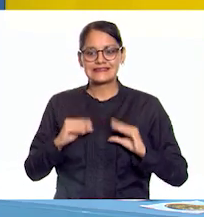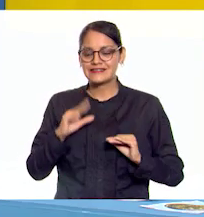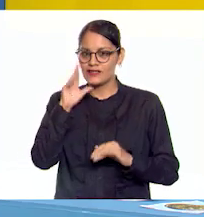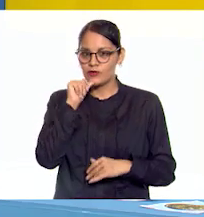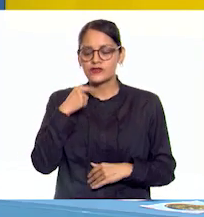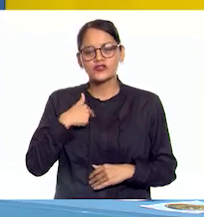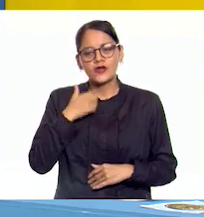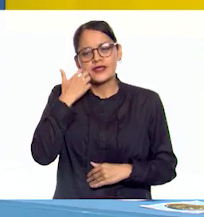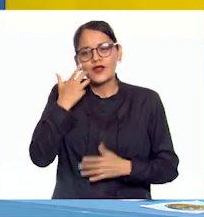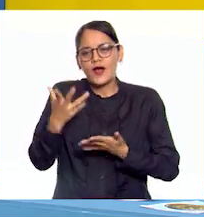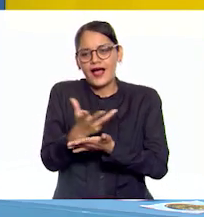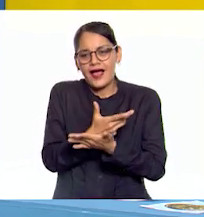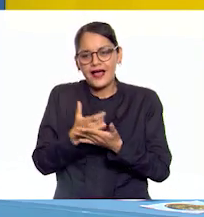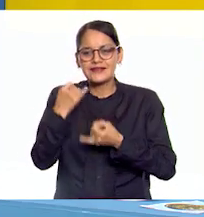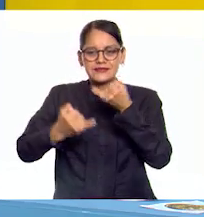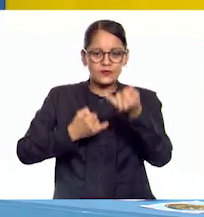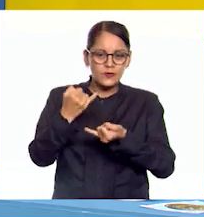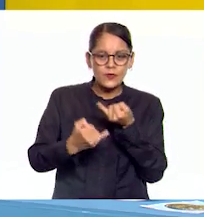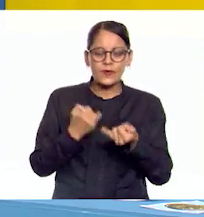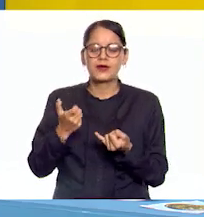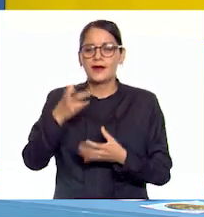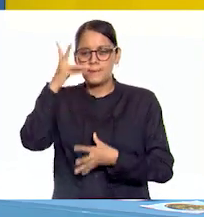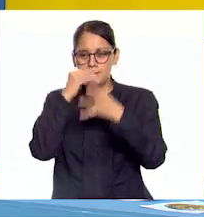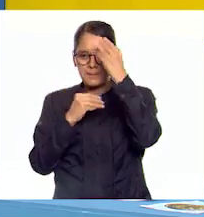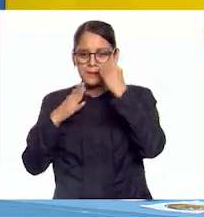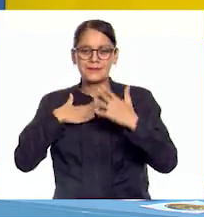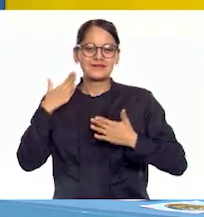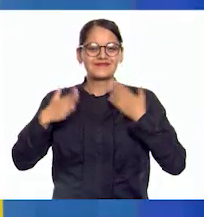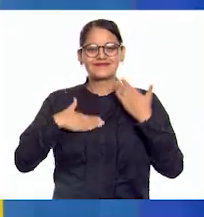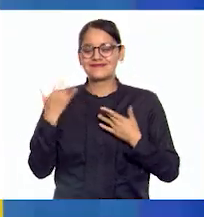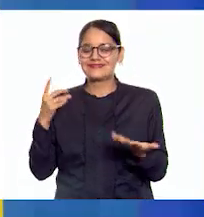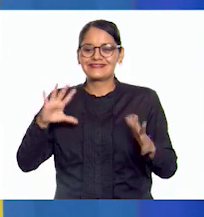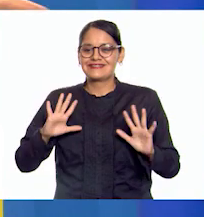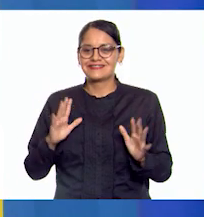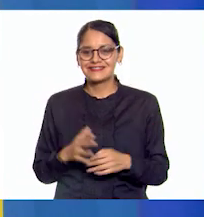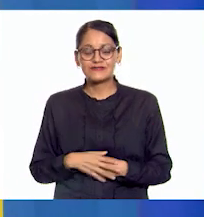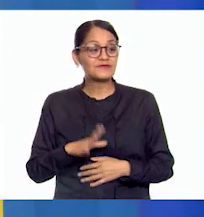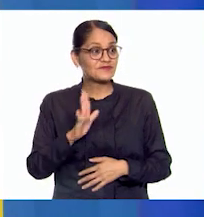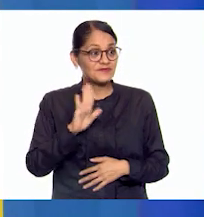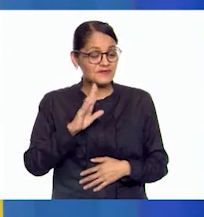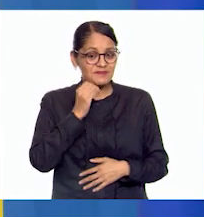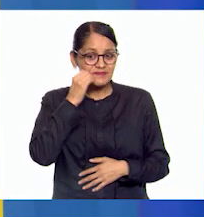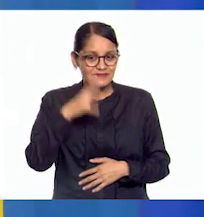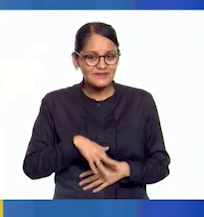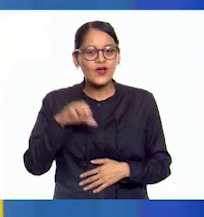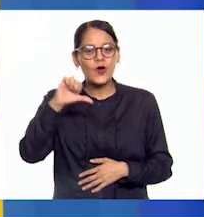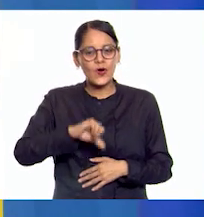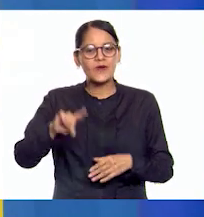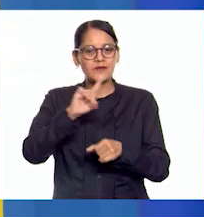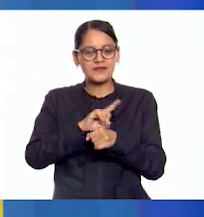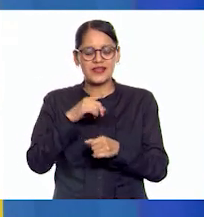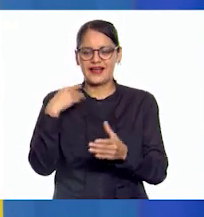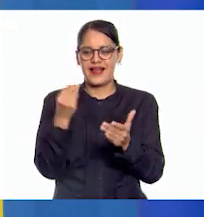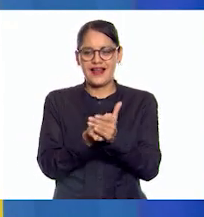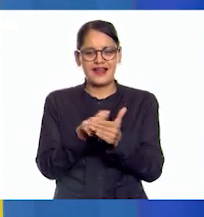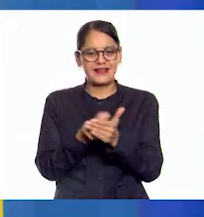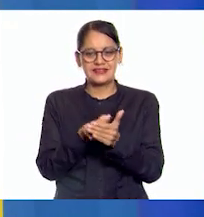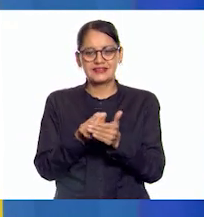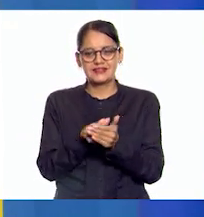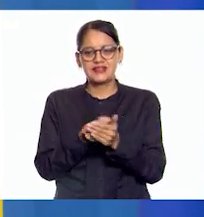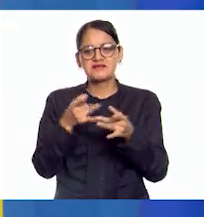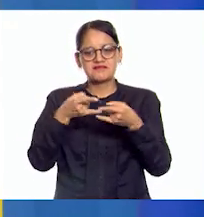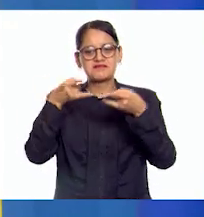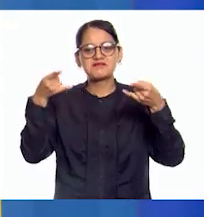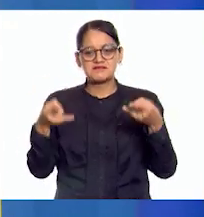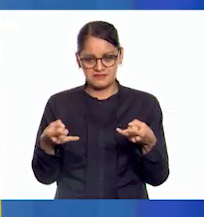Tengo muchas ganas de jugar, de aprender, de divertirme. ¡Ay! ¡Ay! Genial, Jenny, porque el día de hoy tendremos una clase de